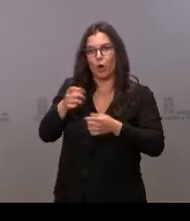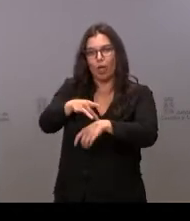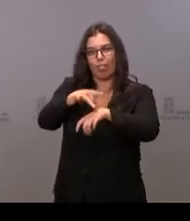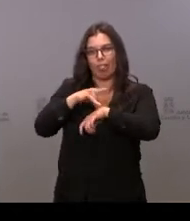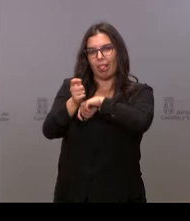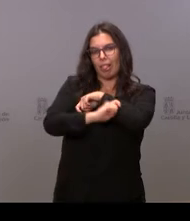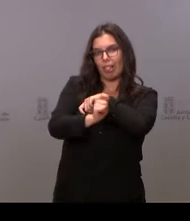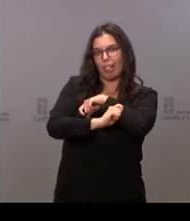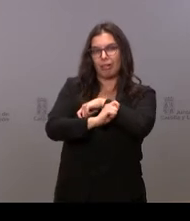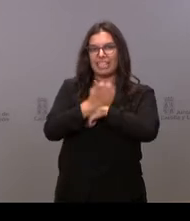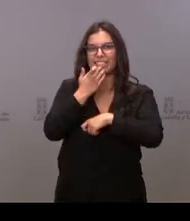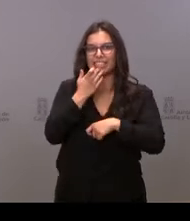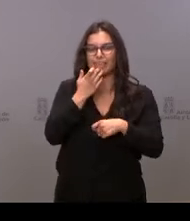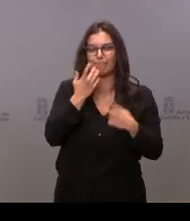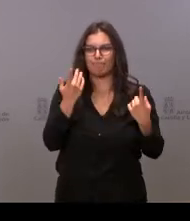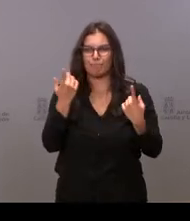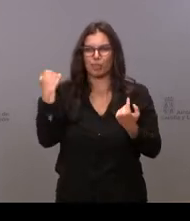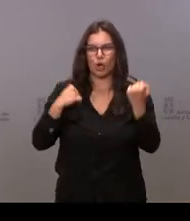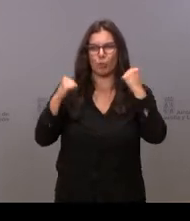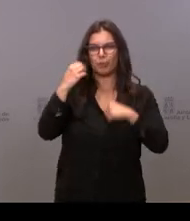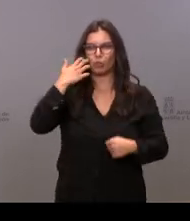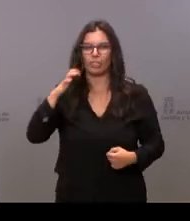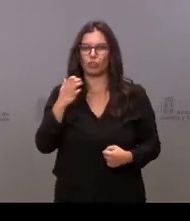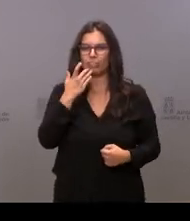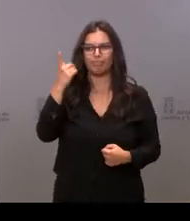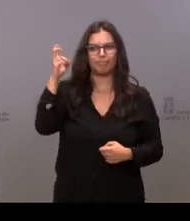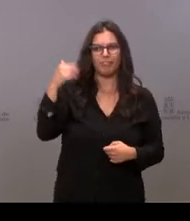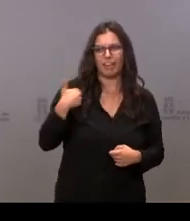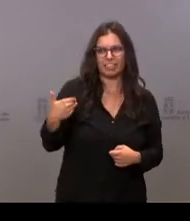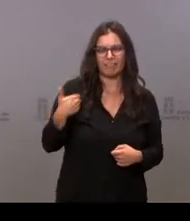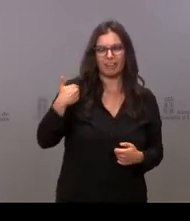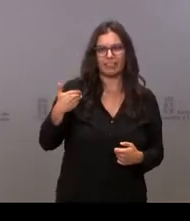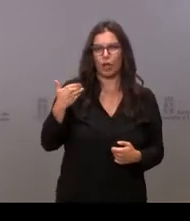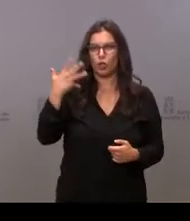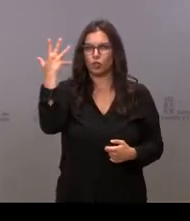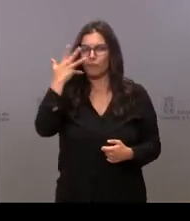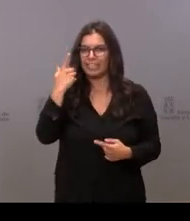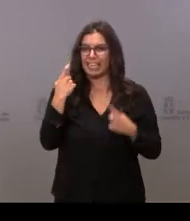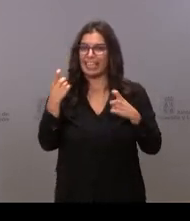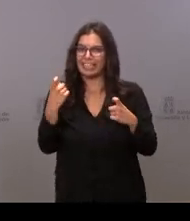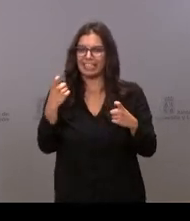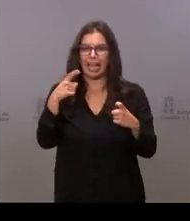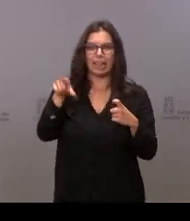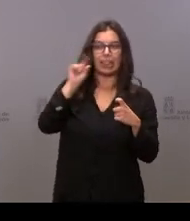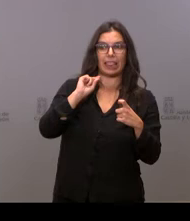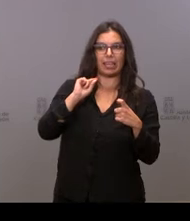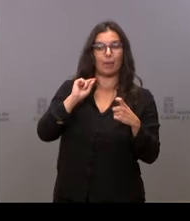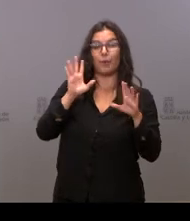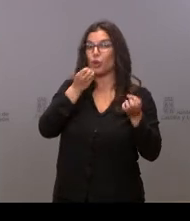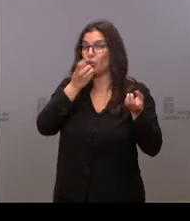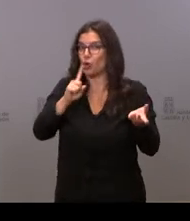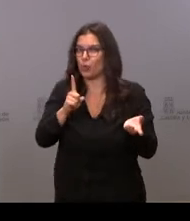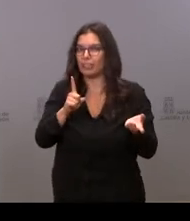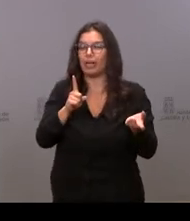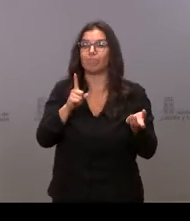ausencias, de comportamientos extraños y de sospechas de necesidades no confesadas por quienes